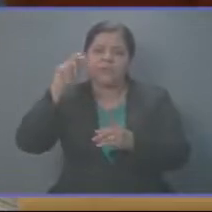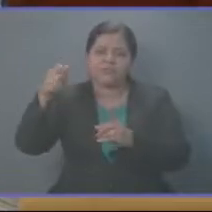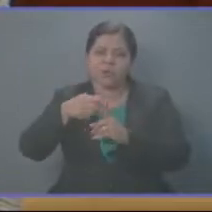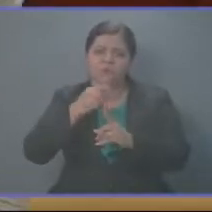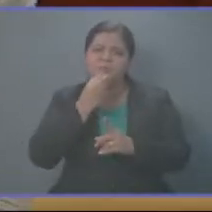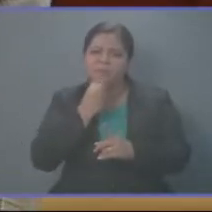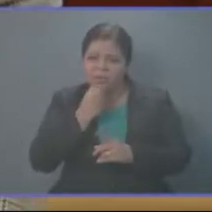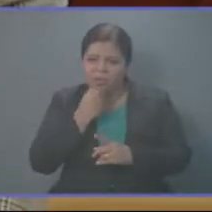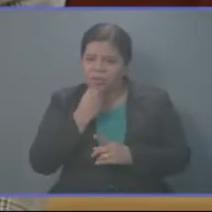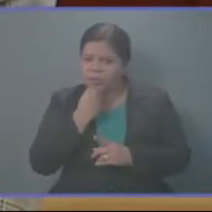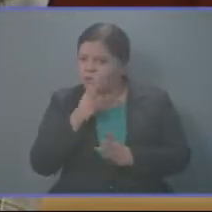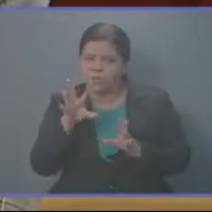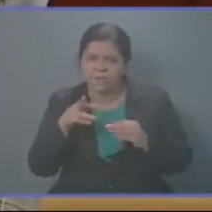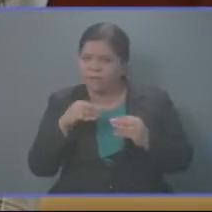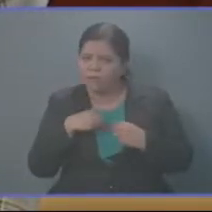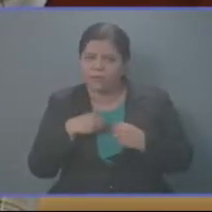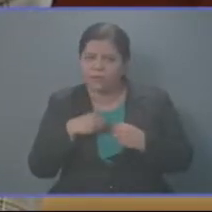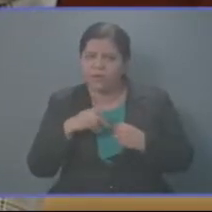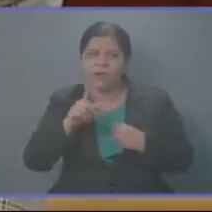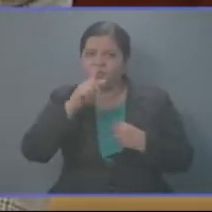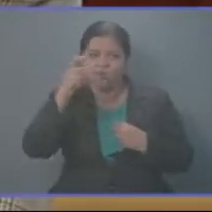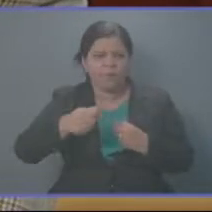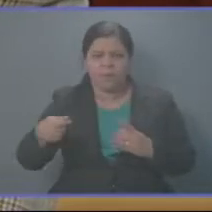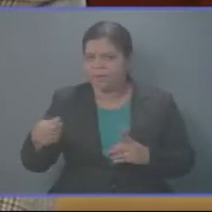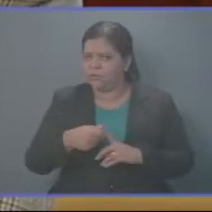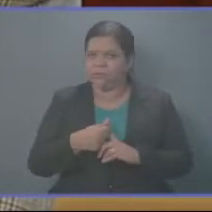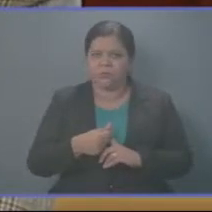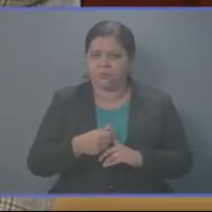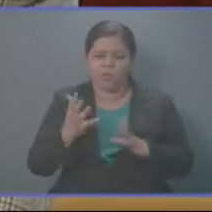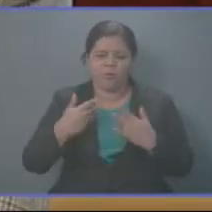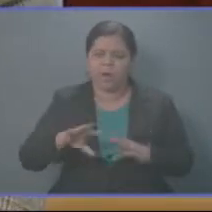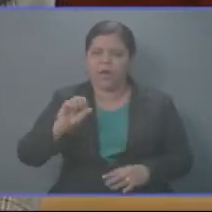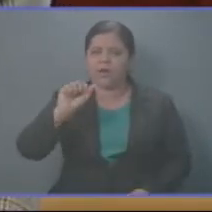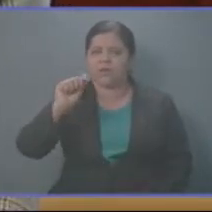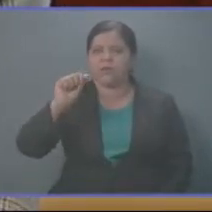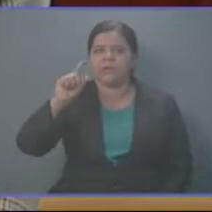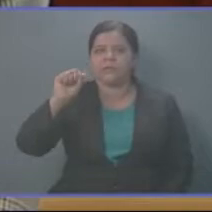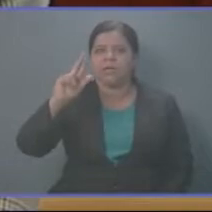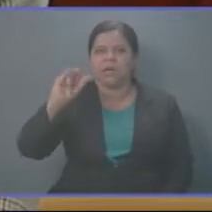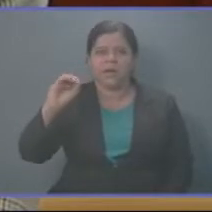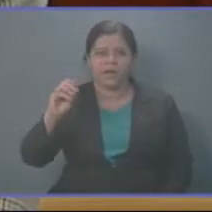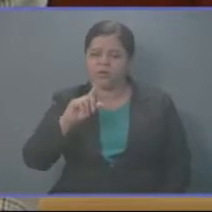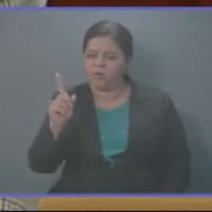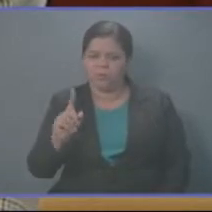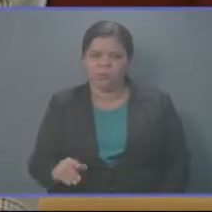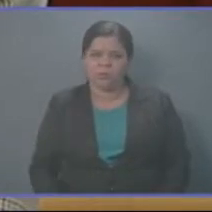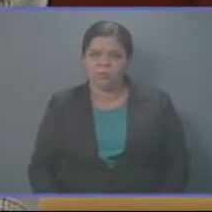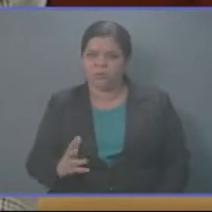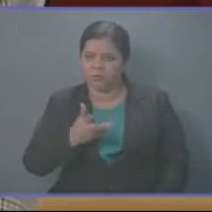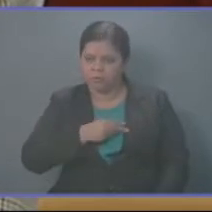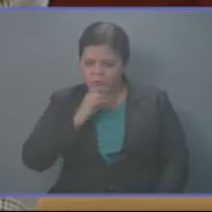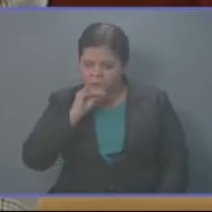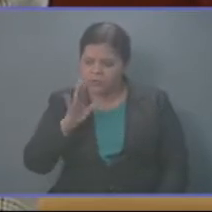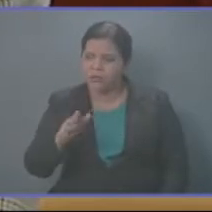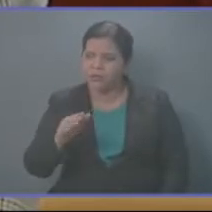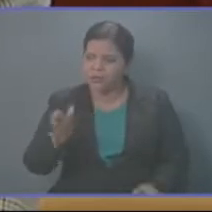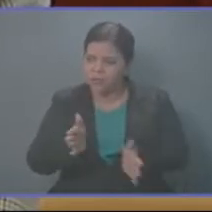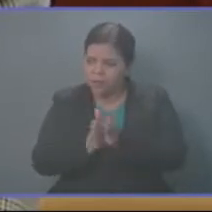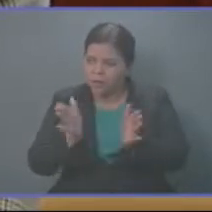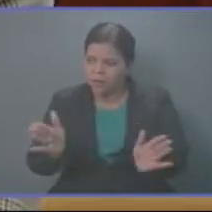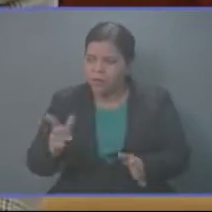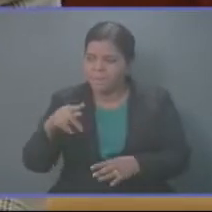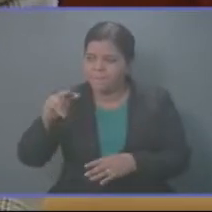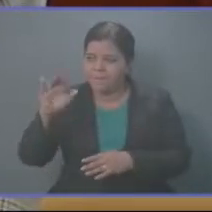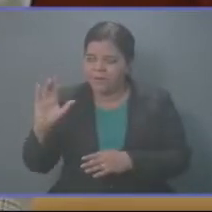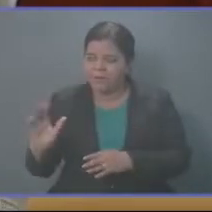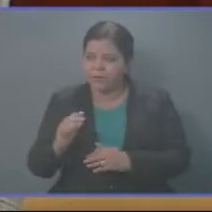la hora de retirarse. No es salario. Se los queremos decir así abiertamente a los agentes de la PNC, que se van